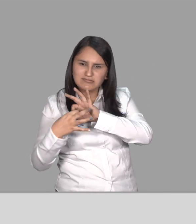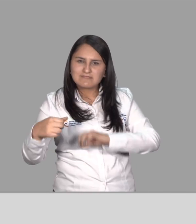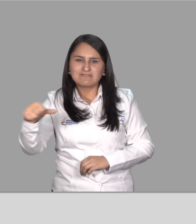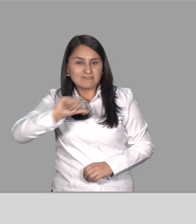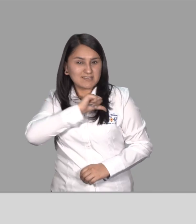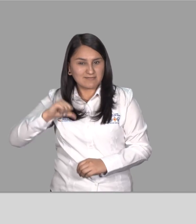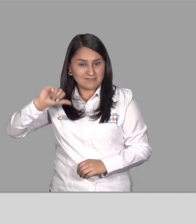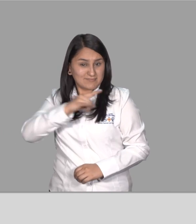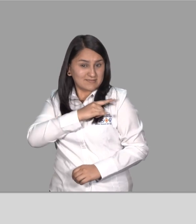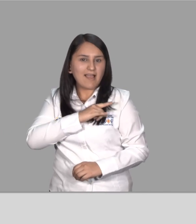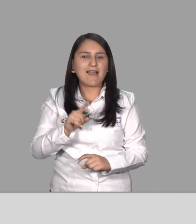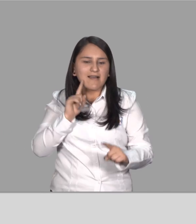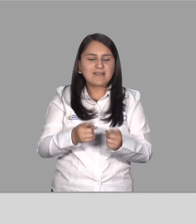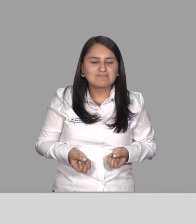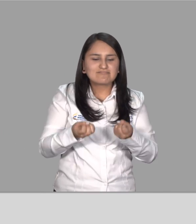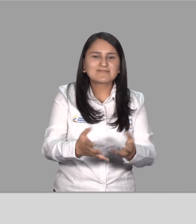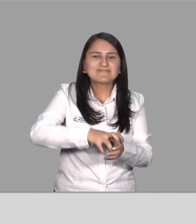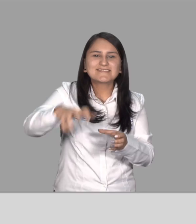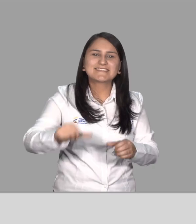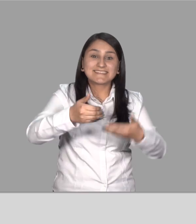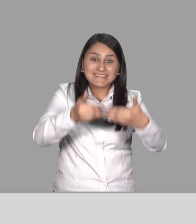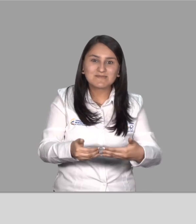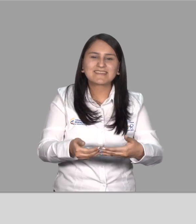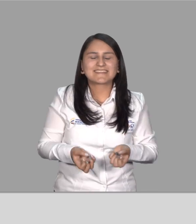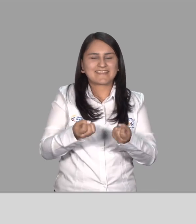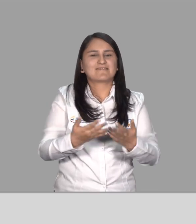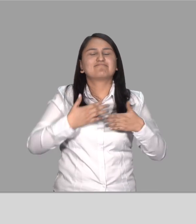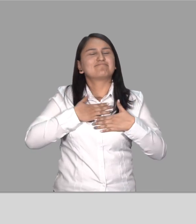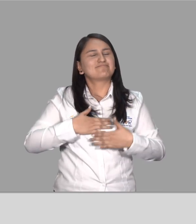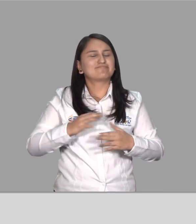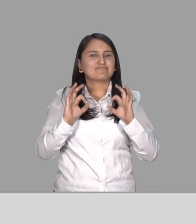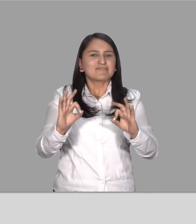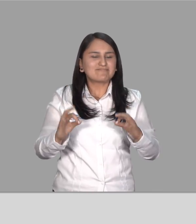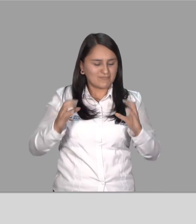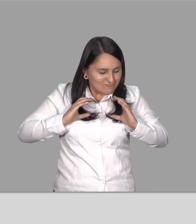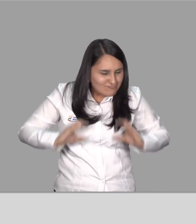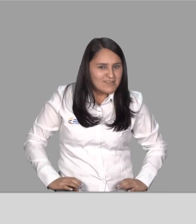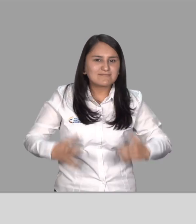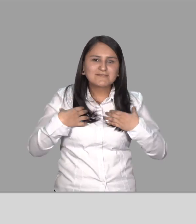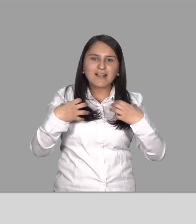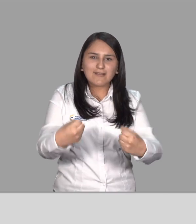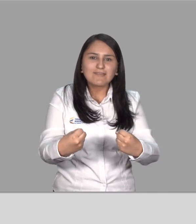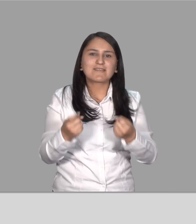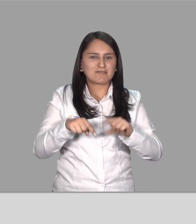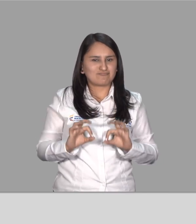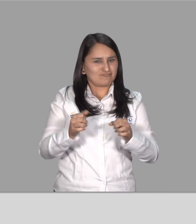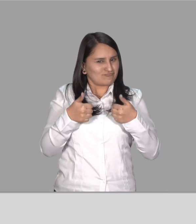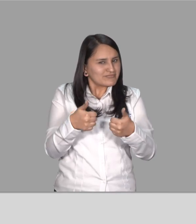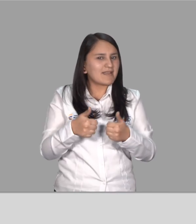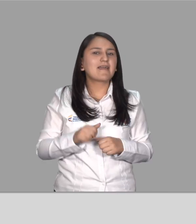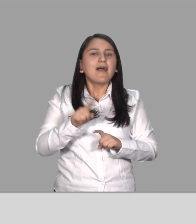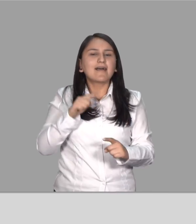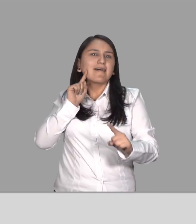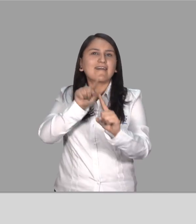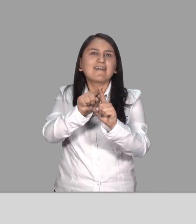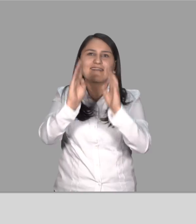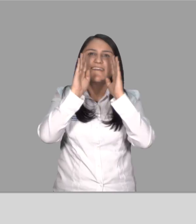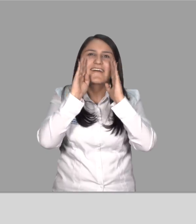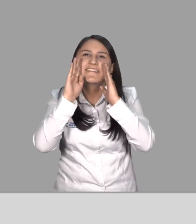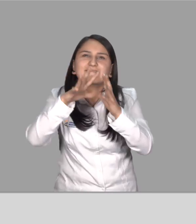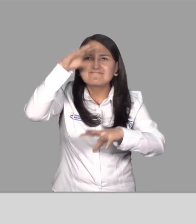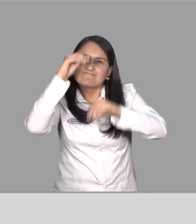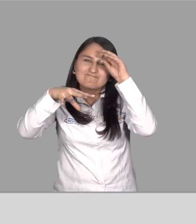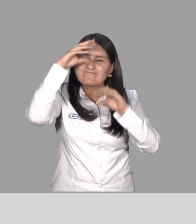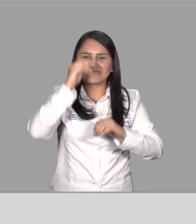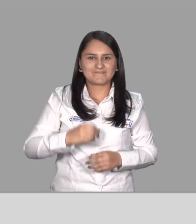públicas y privadas Para que la población con discapacidad Pueda mantener sus condiciones físicas, de salud y bienestar Para una buena